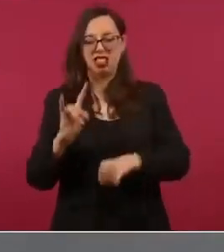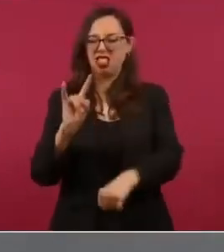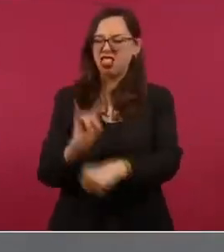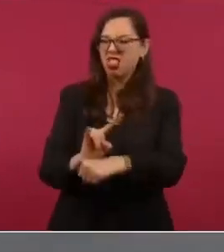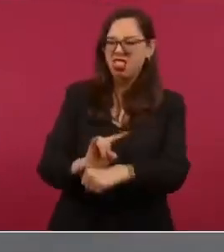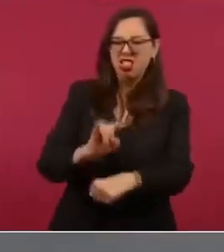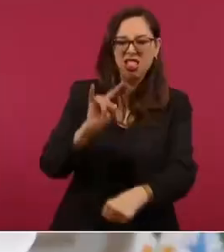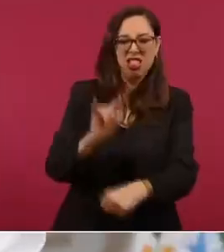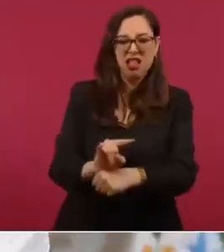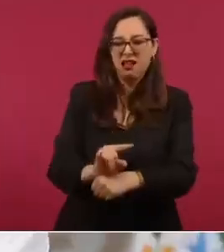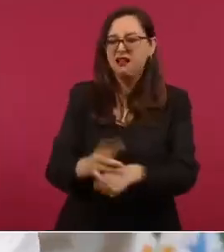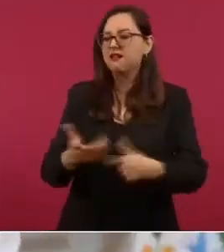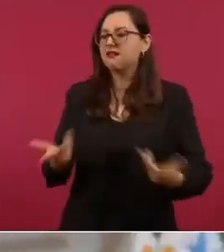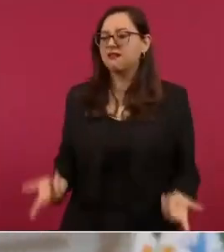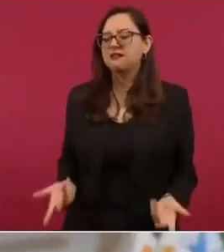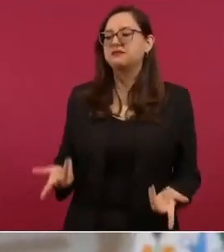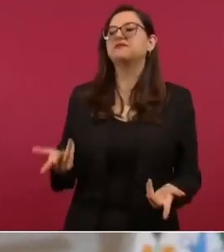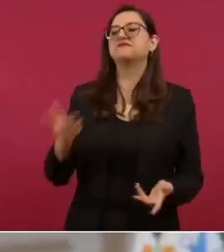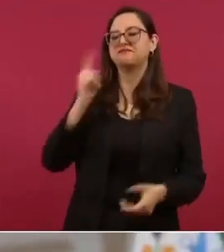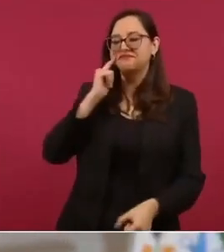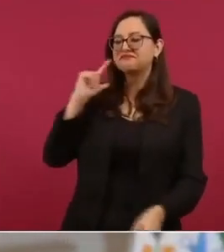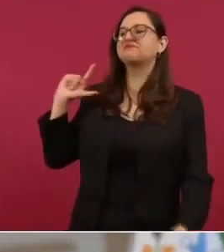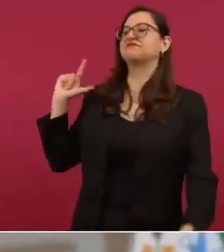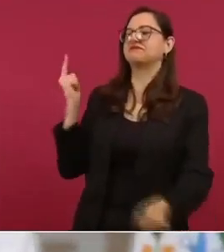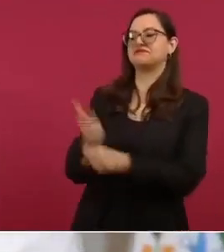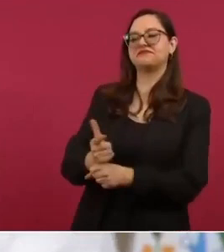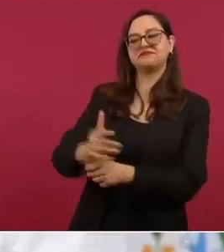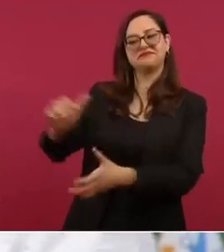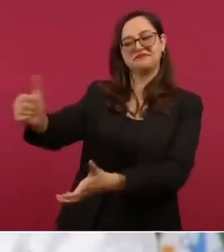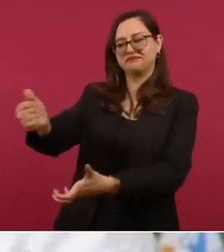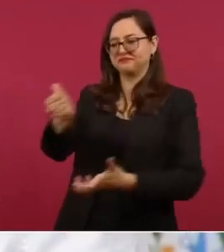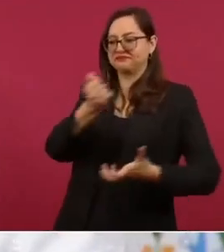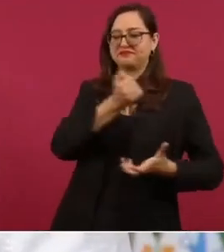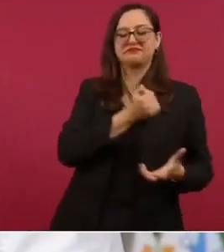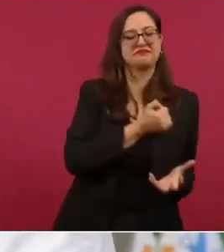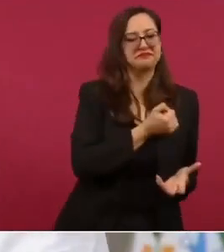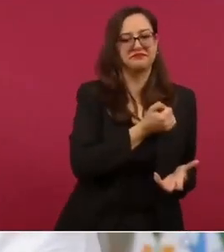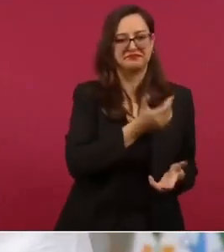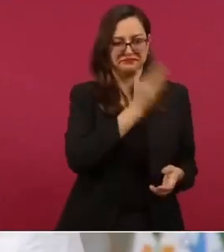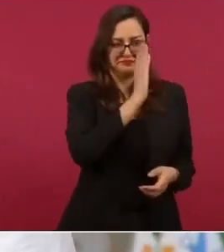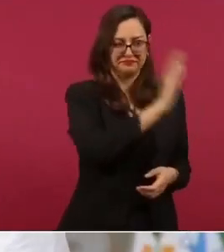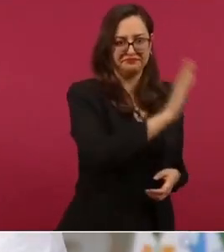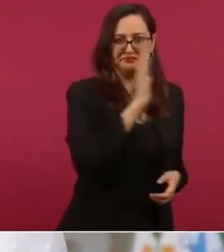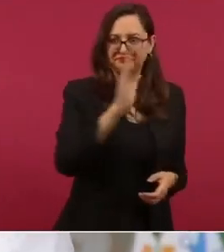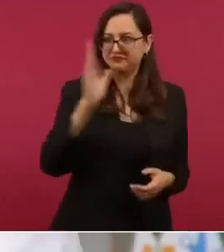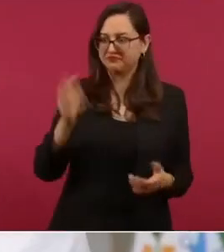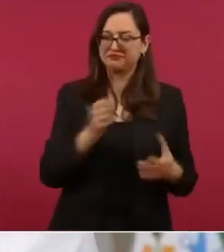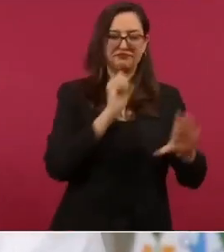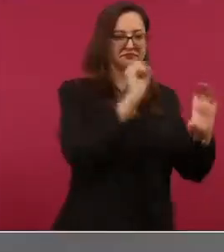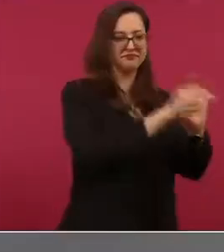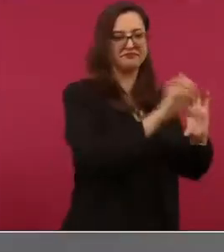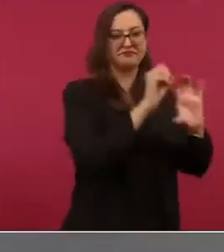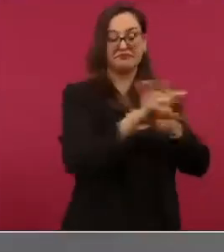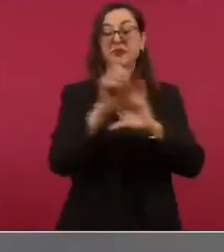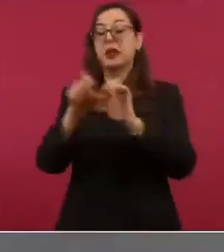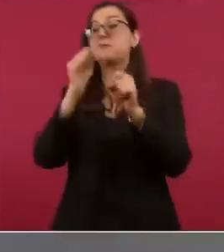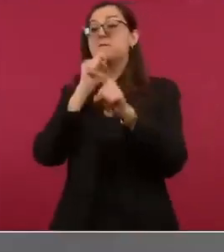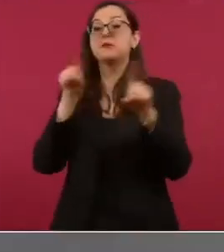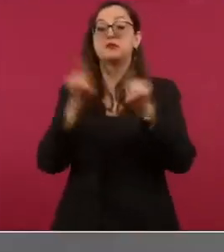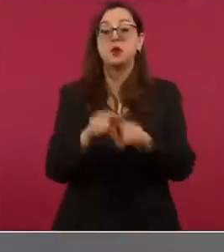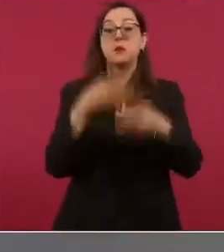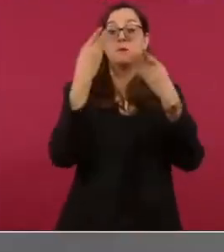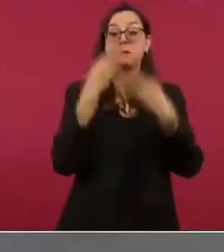terminado mil setecientas setenta y nueve sucursales del banco de bienestar y están